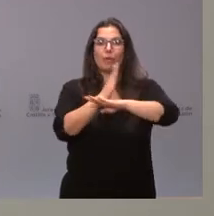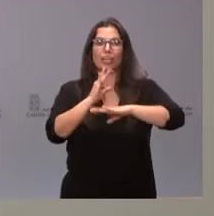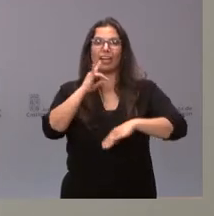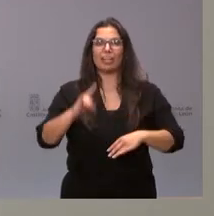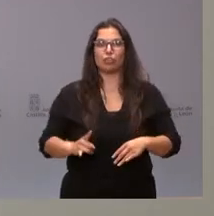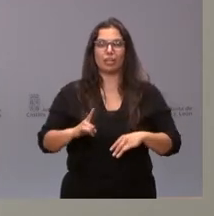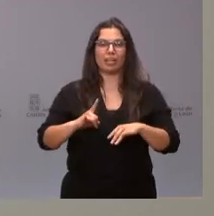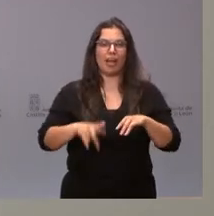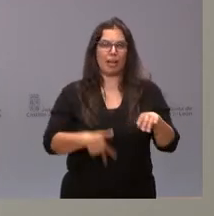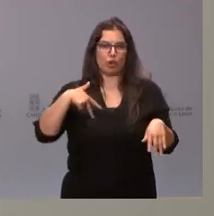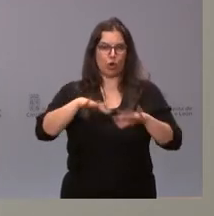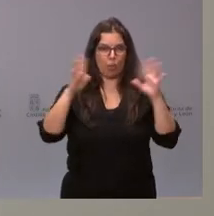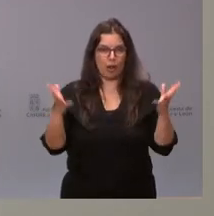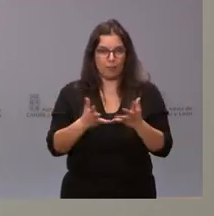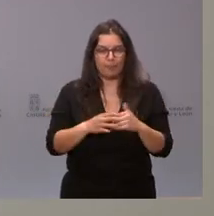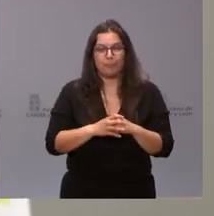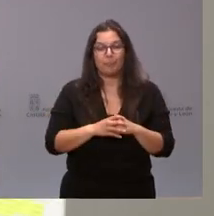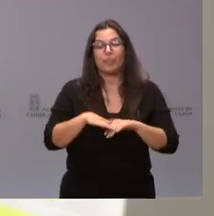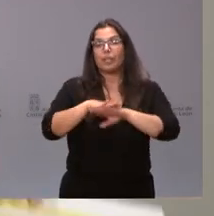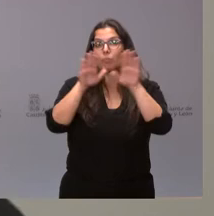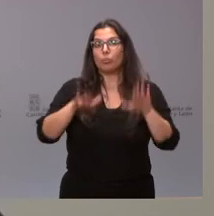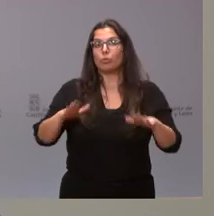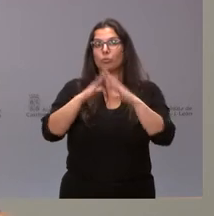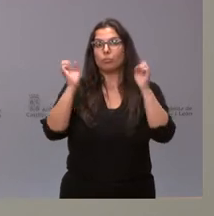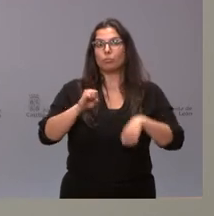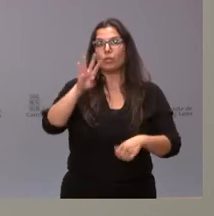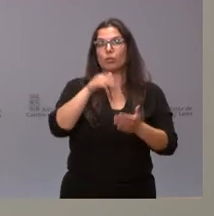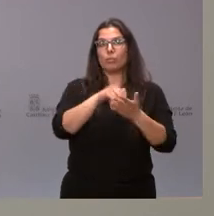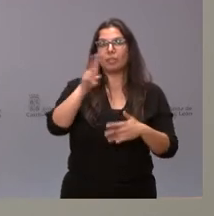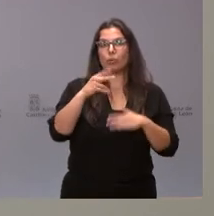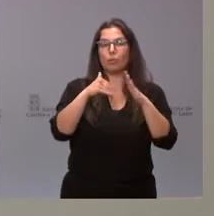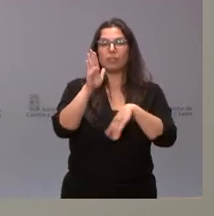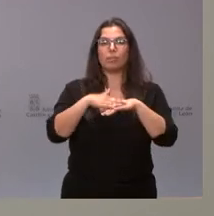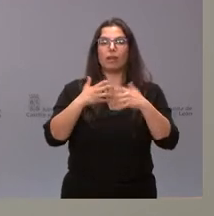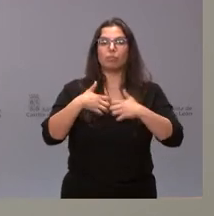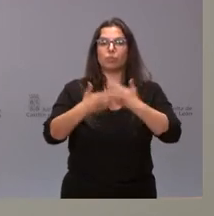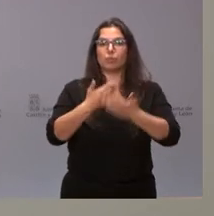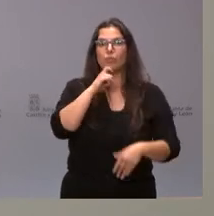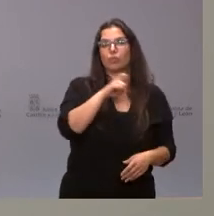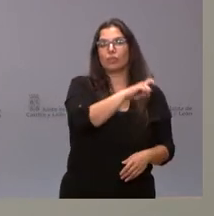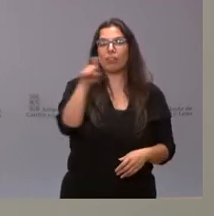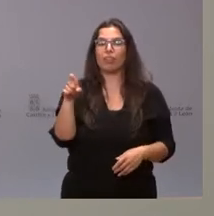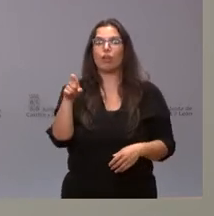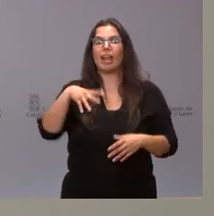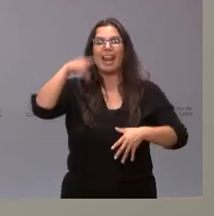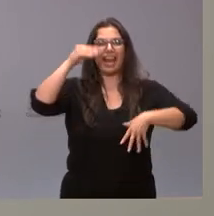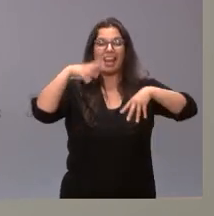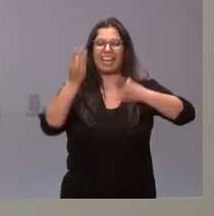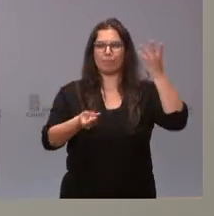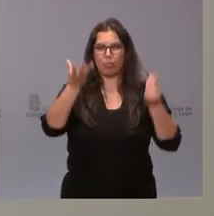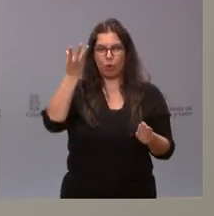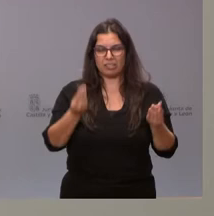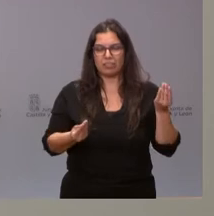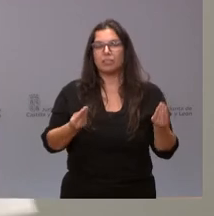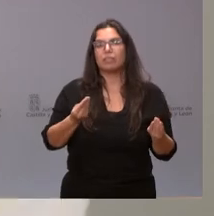Global. Y, por último, se aprueban más de 14.000 euros para el funcionamiento de la Fundación Las Médulas, que es uno